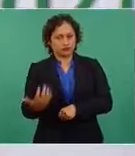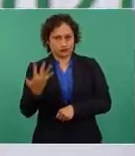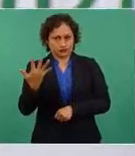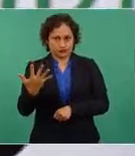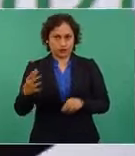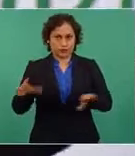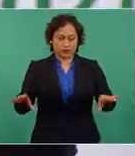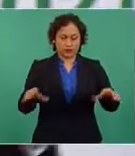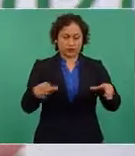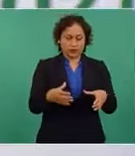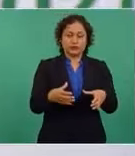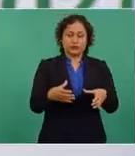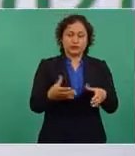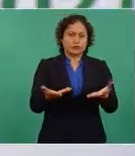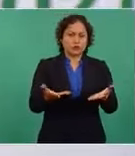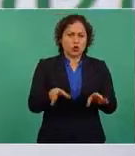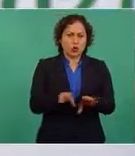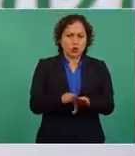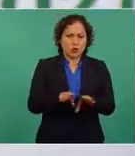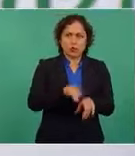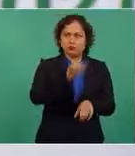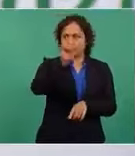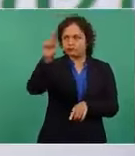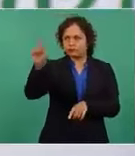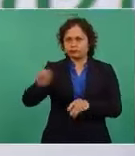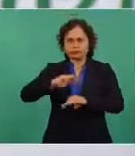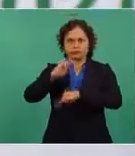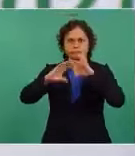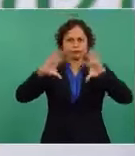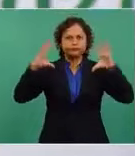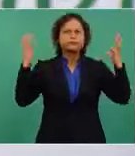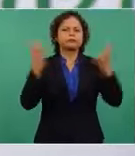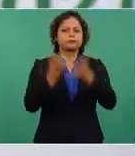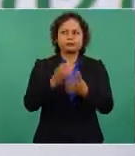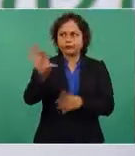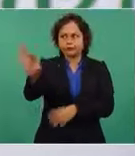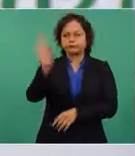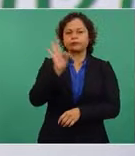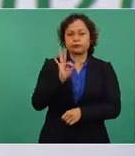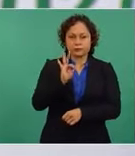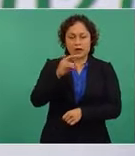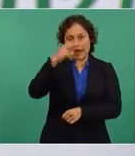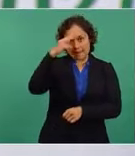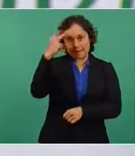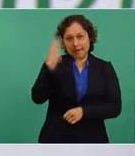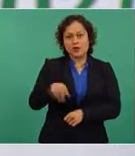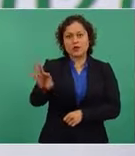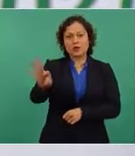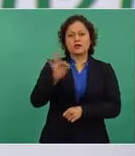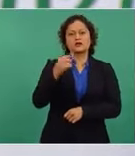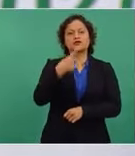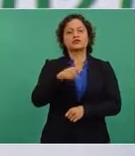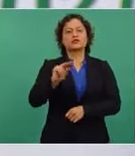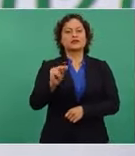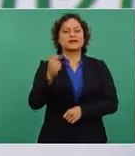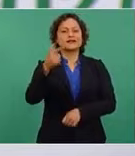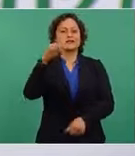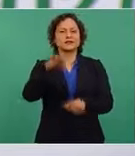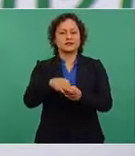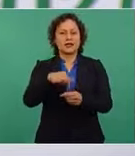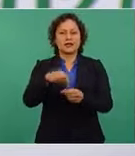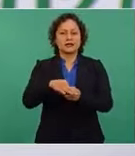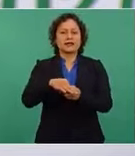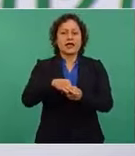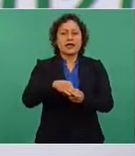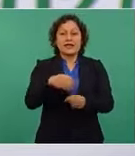Normalmente se hace por región del mundo. México fue electo con 187 votos de un total de 193